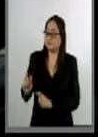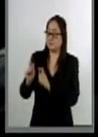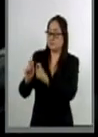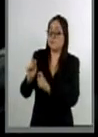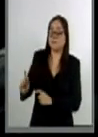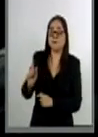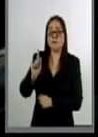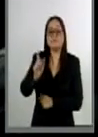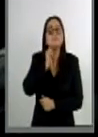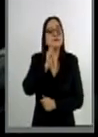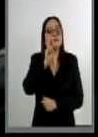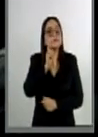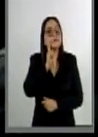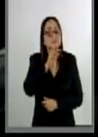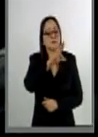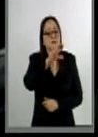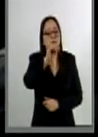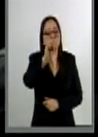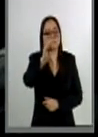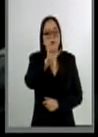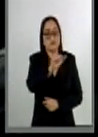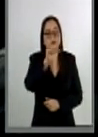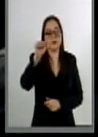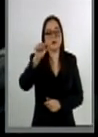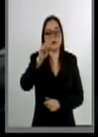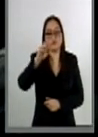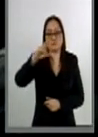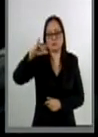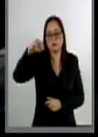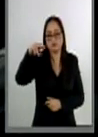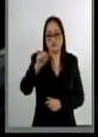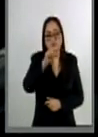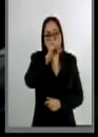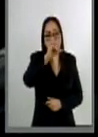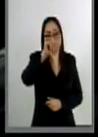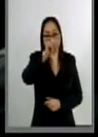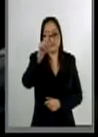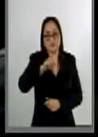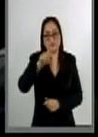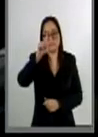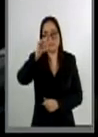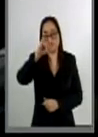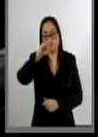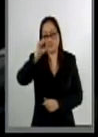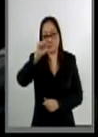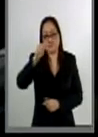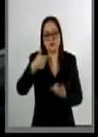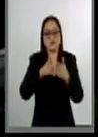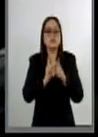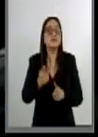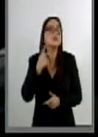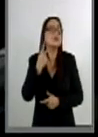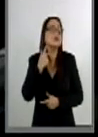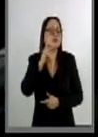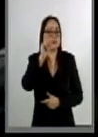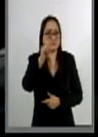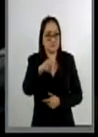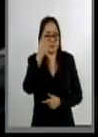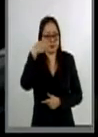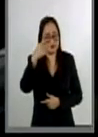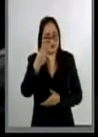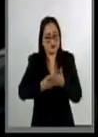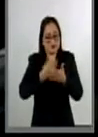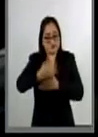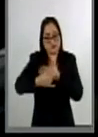La tribuna a la senadora Rosadriana Díaz Lizama del Grupo Parlamentario del Partido Acción Nacional para presentar su